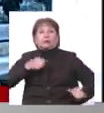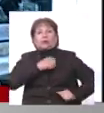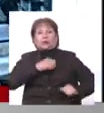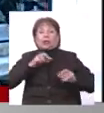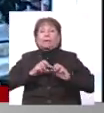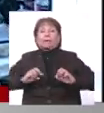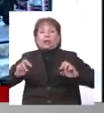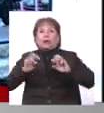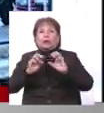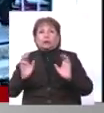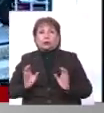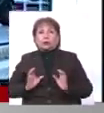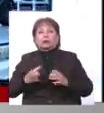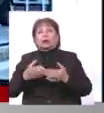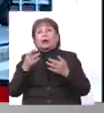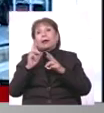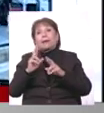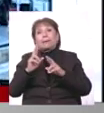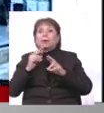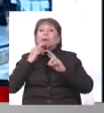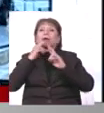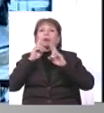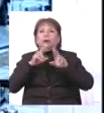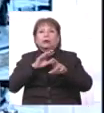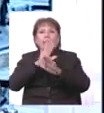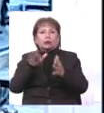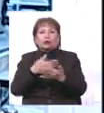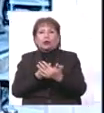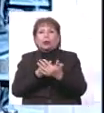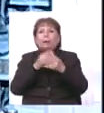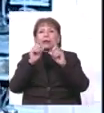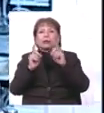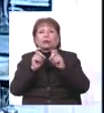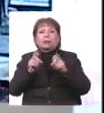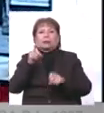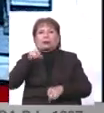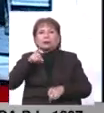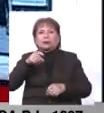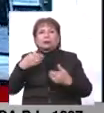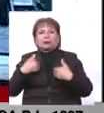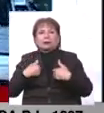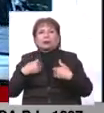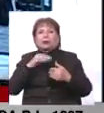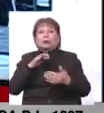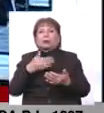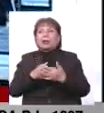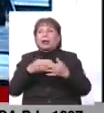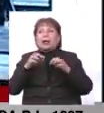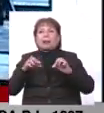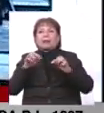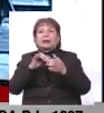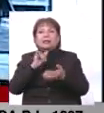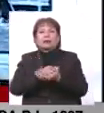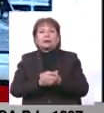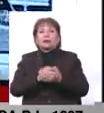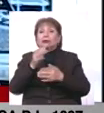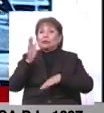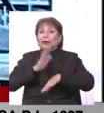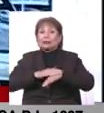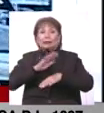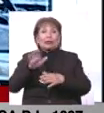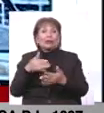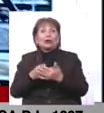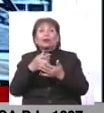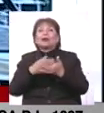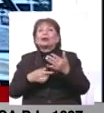el Pleno del Congreso y esperemos que responda todas las preguntas que necesitamos tener los parlamentarios y sobre todo